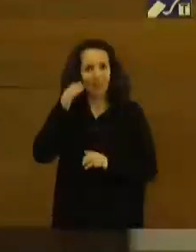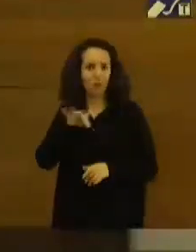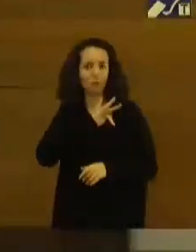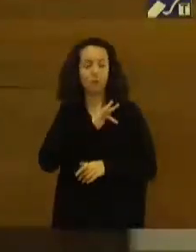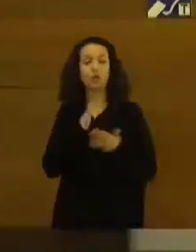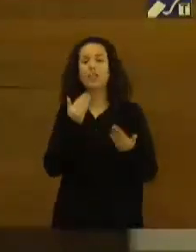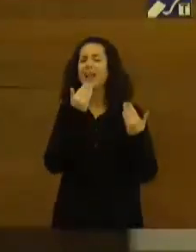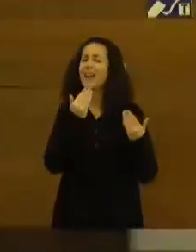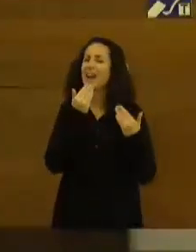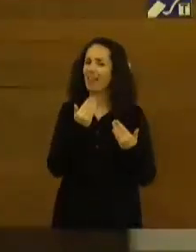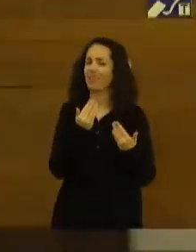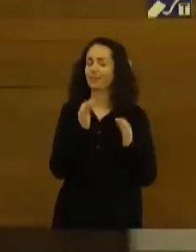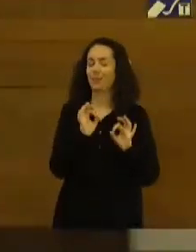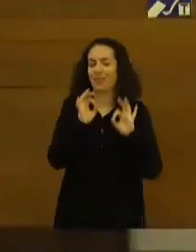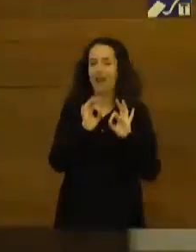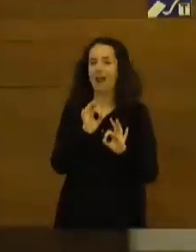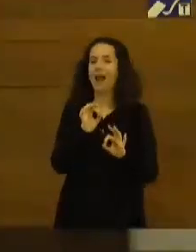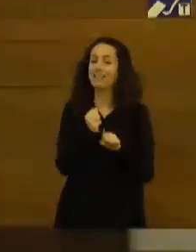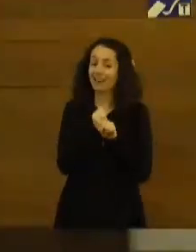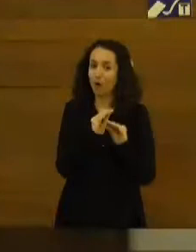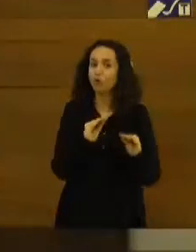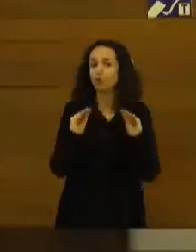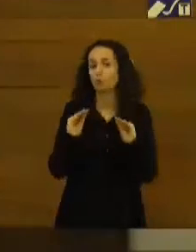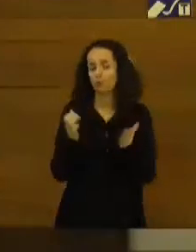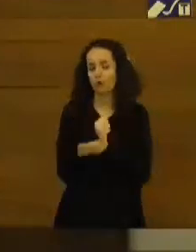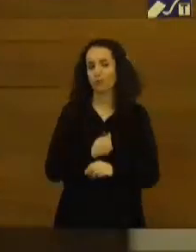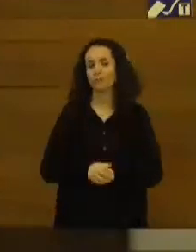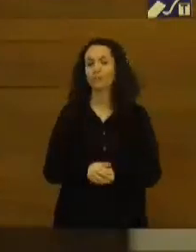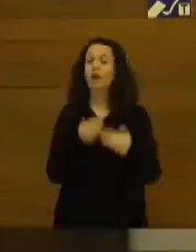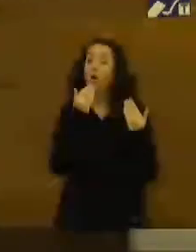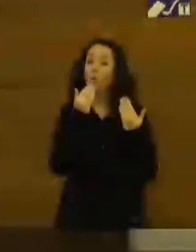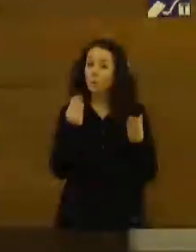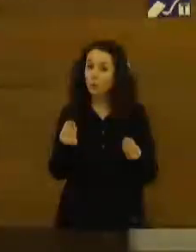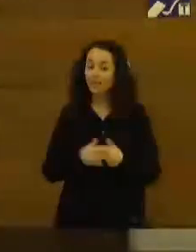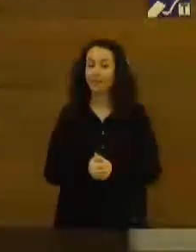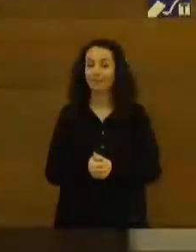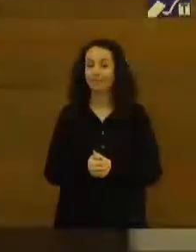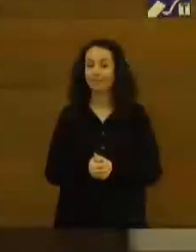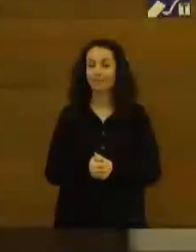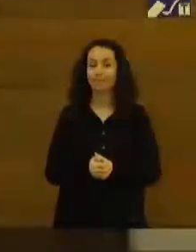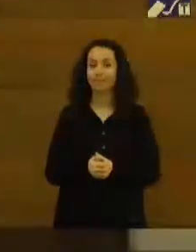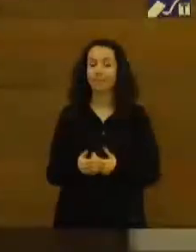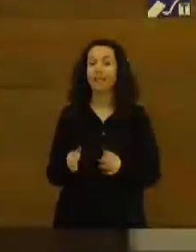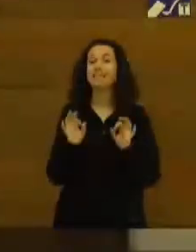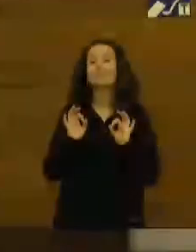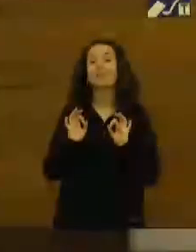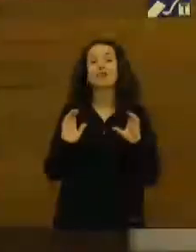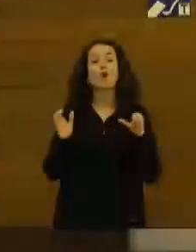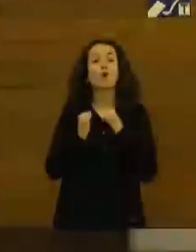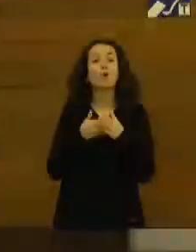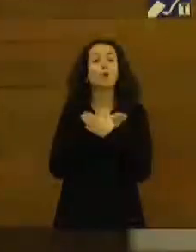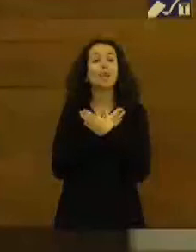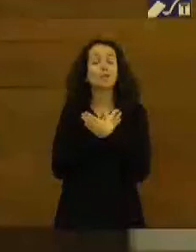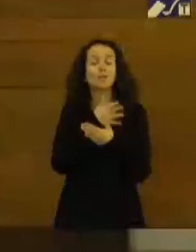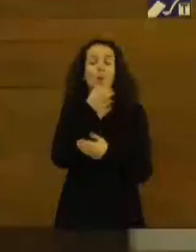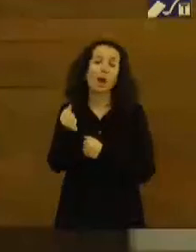agradecer muy estrechamente el trabajo que nos han brindado a todos ellos muchas gracias a todos ellos y singularmente al grupo Natursi por